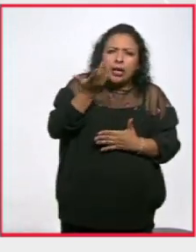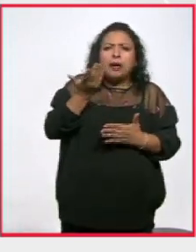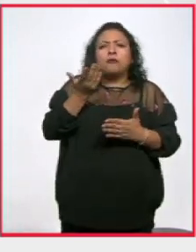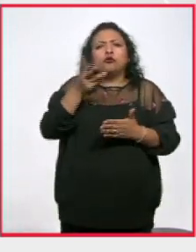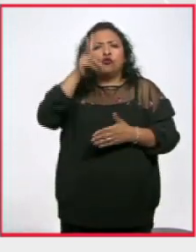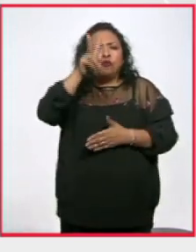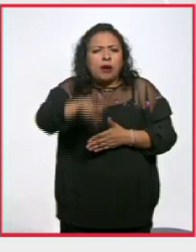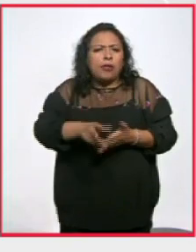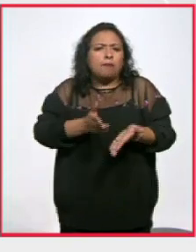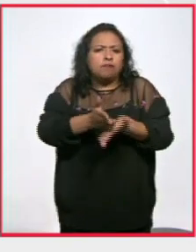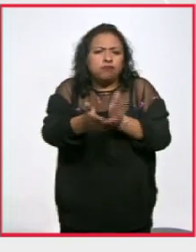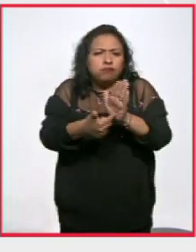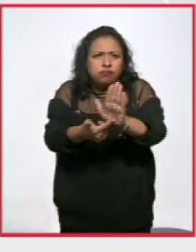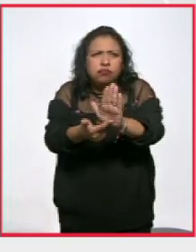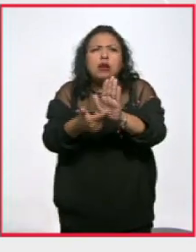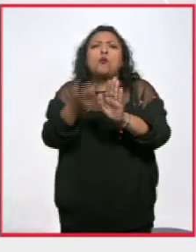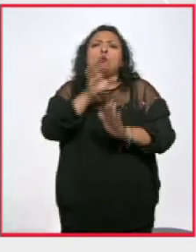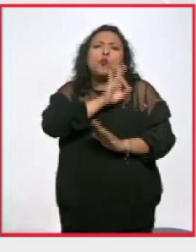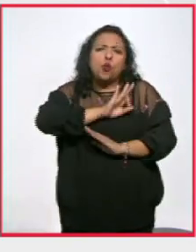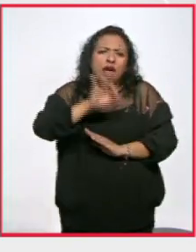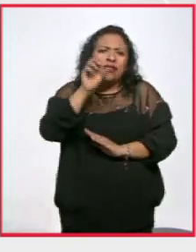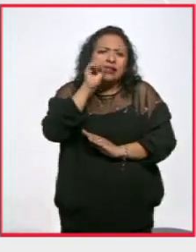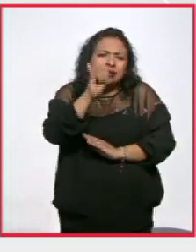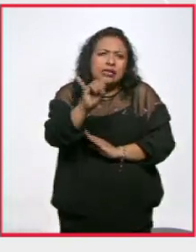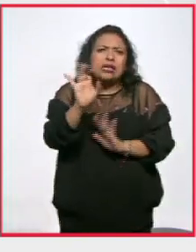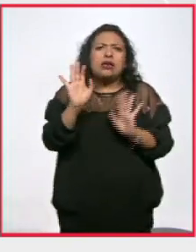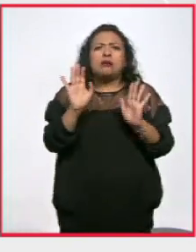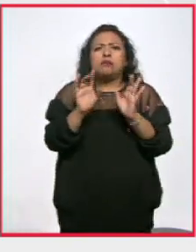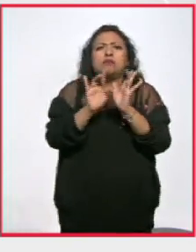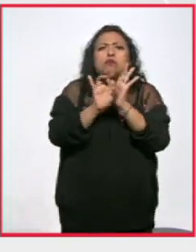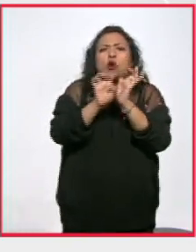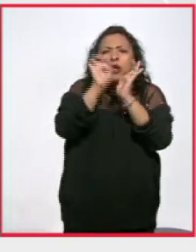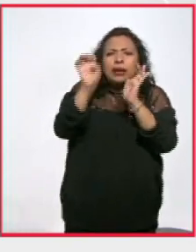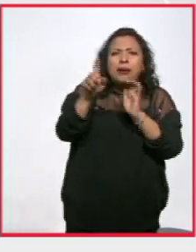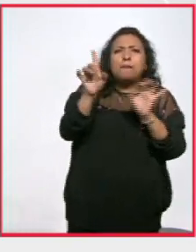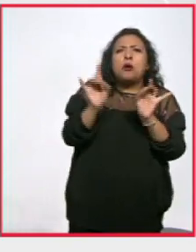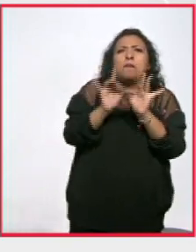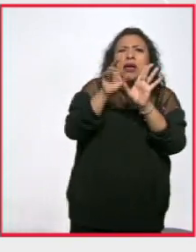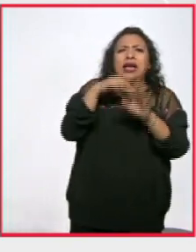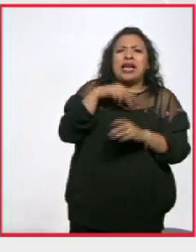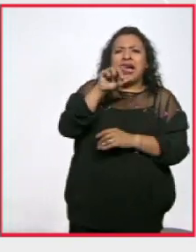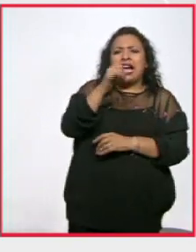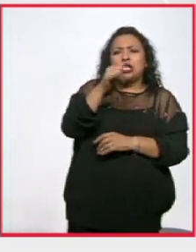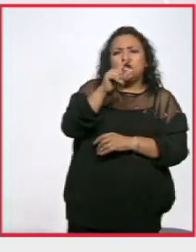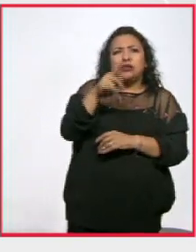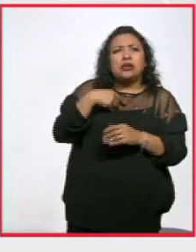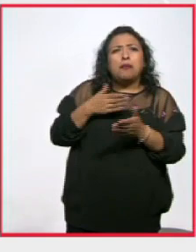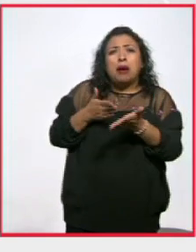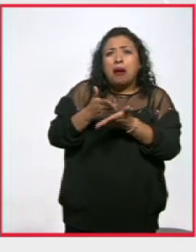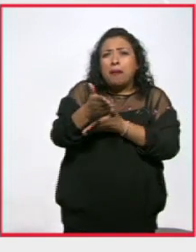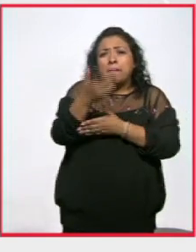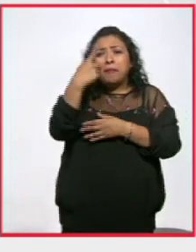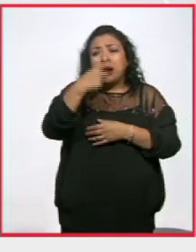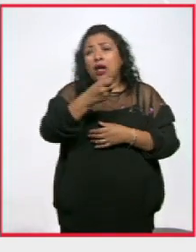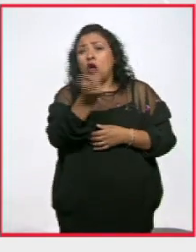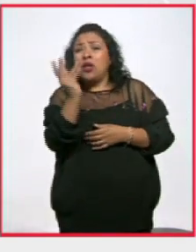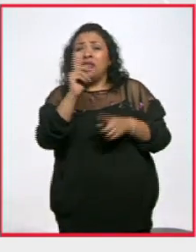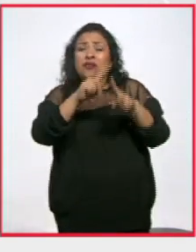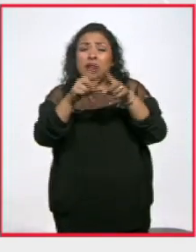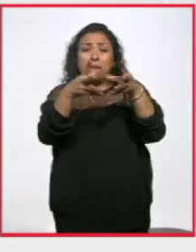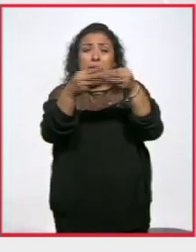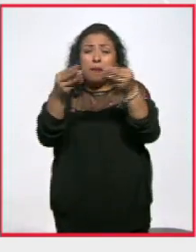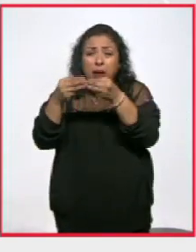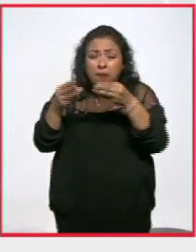acceder a la verdad, y acceder a la verdad es posible en un caso como el de Ayotzinapa, y abriría la brecha para que muchos otros casos de